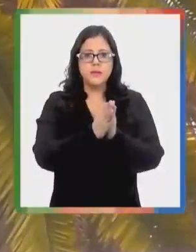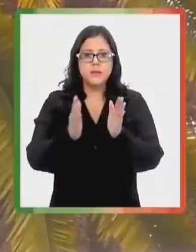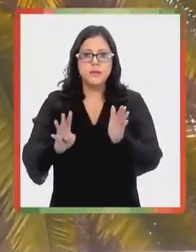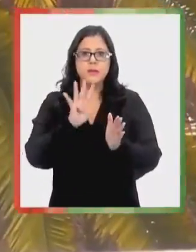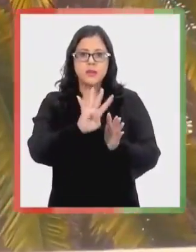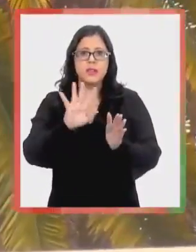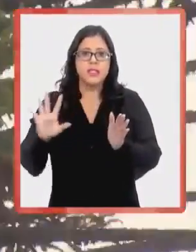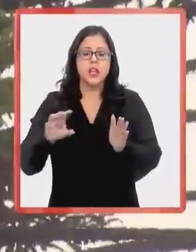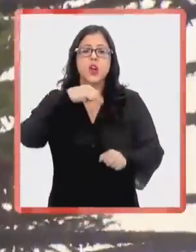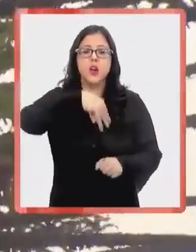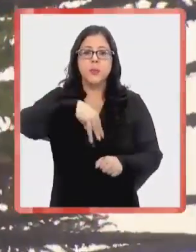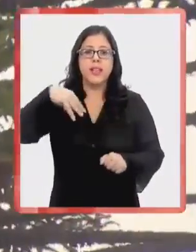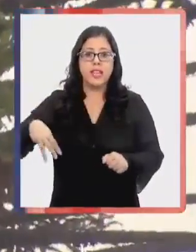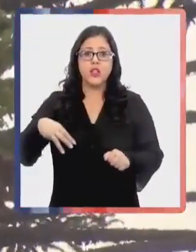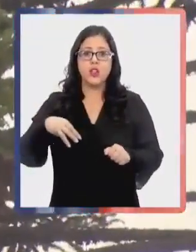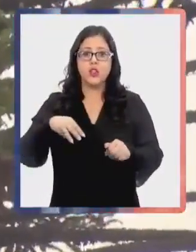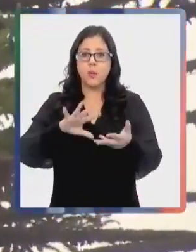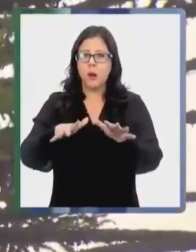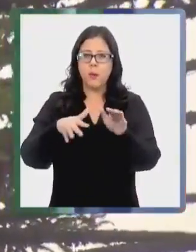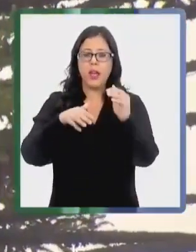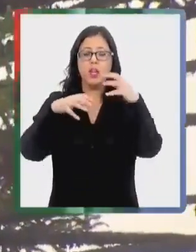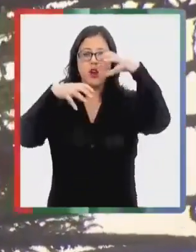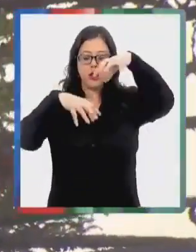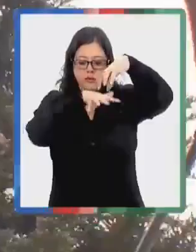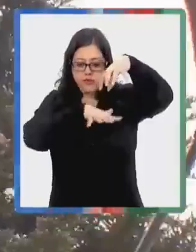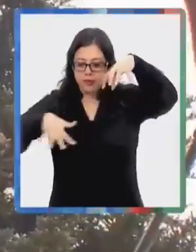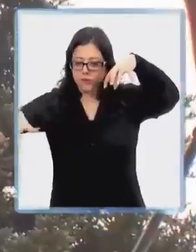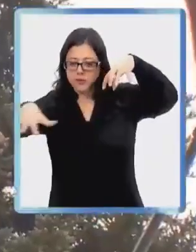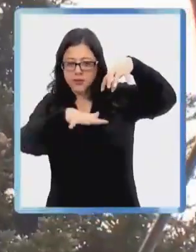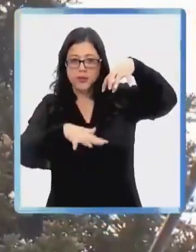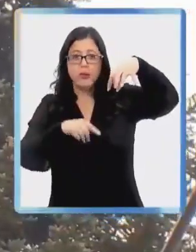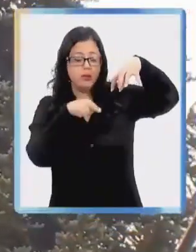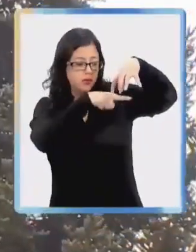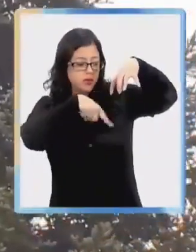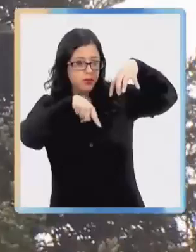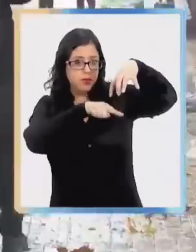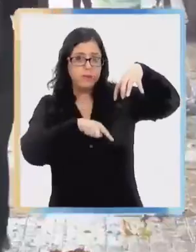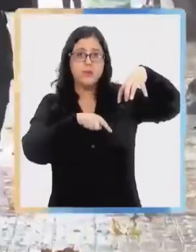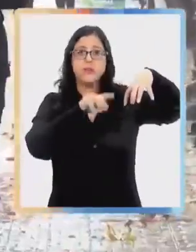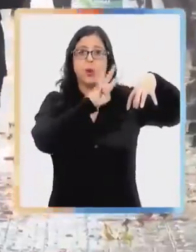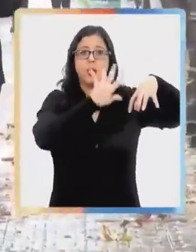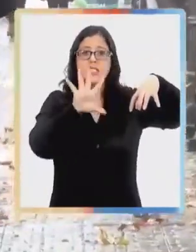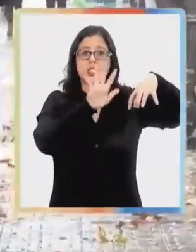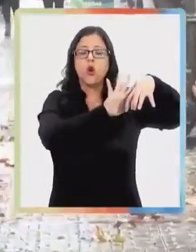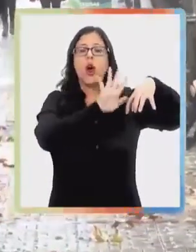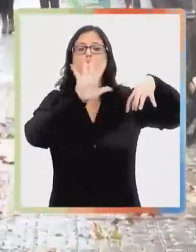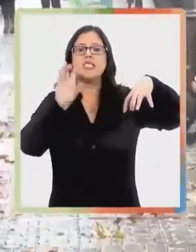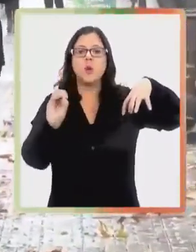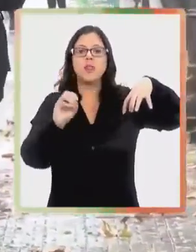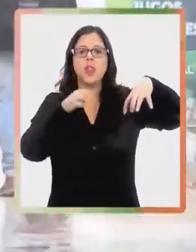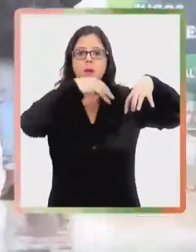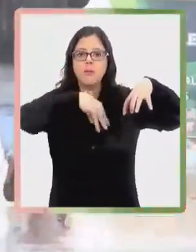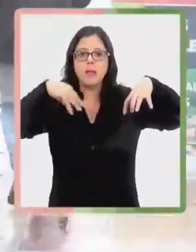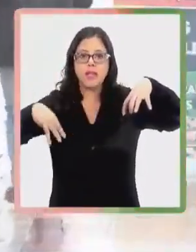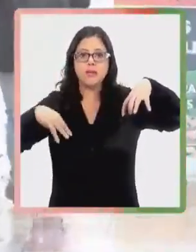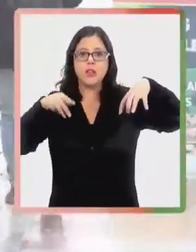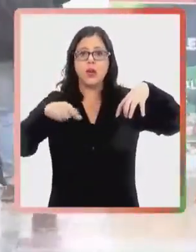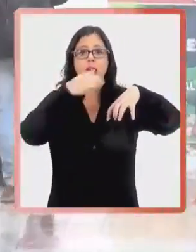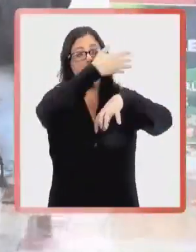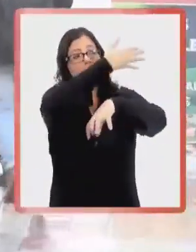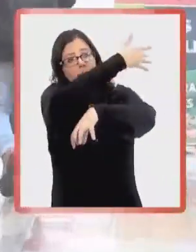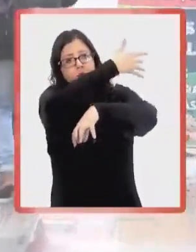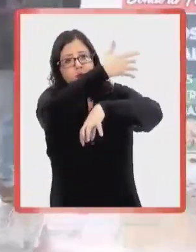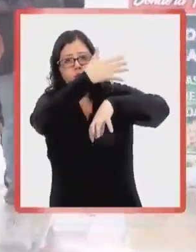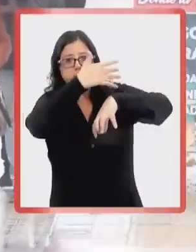y en pre-cordillera y cordillera entre 45 a 50 milímetros. Un río atmosférico al igual que el último sistema